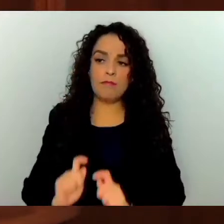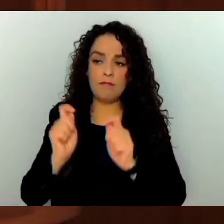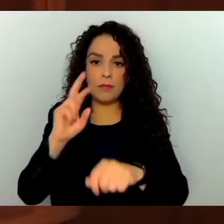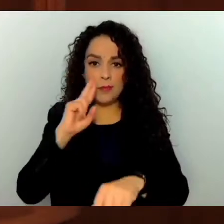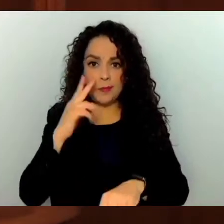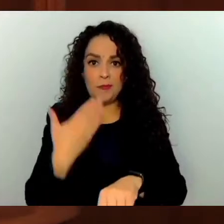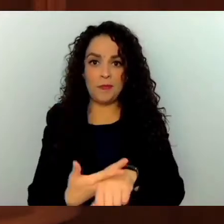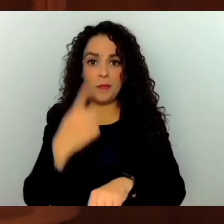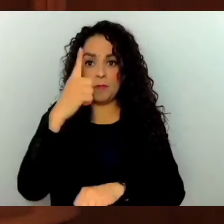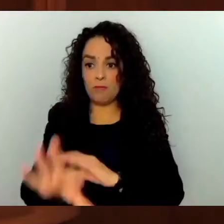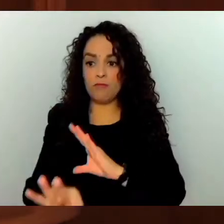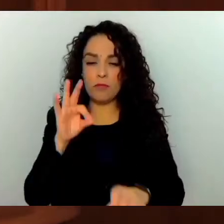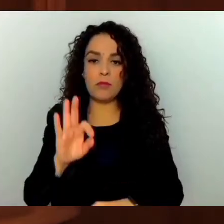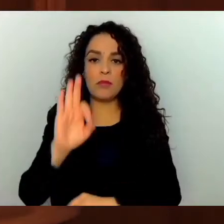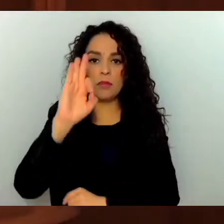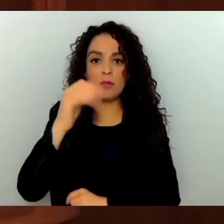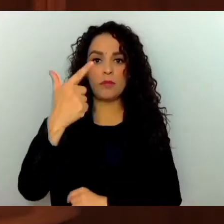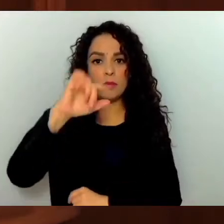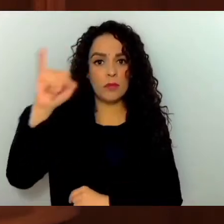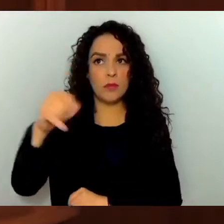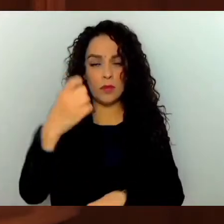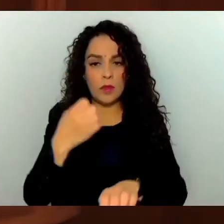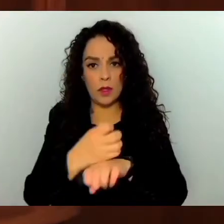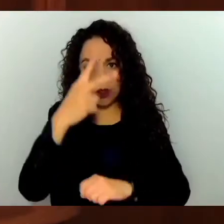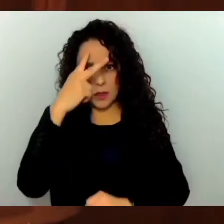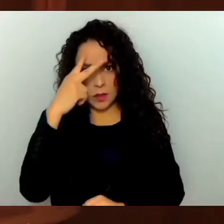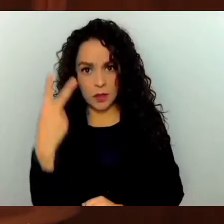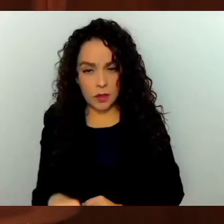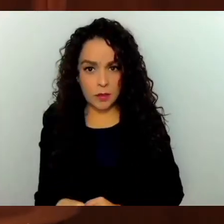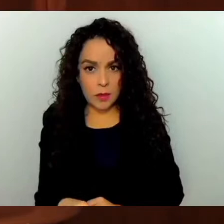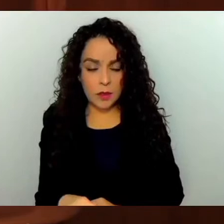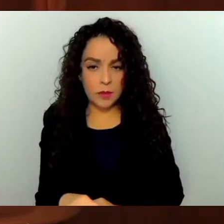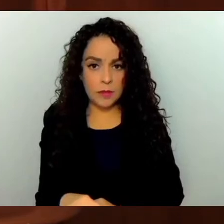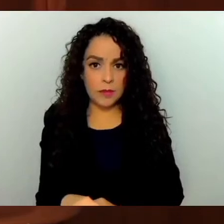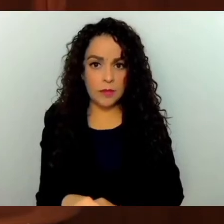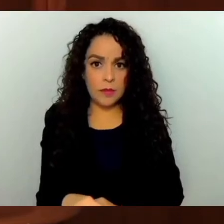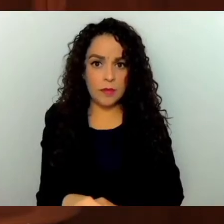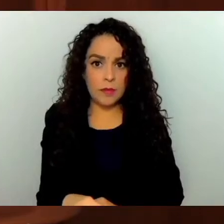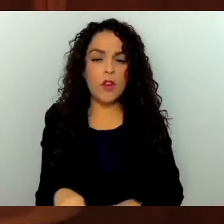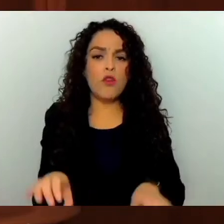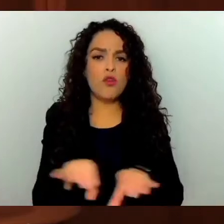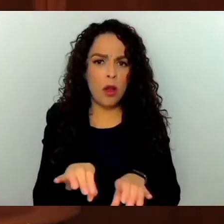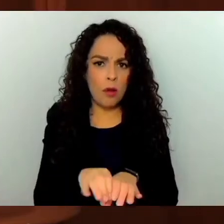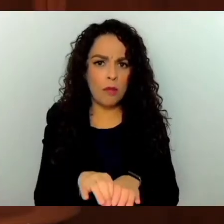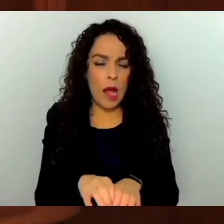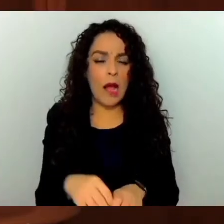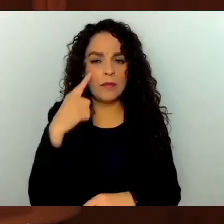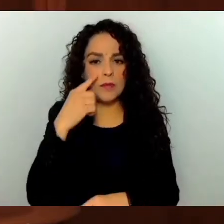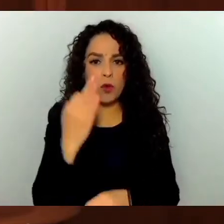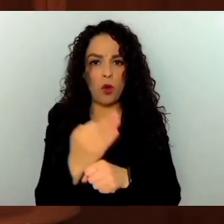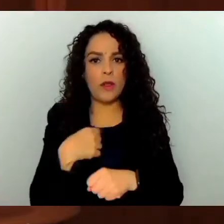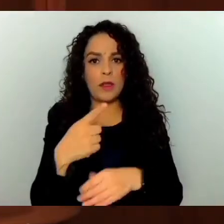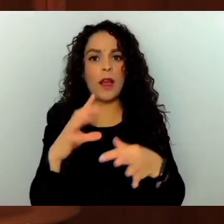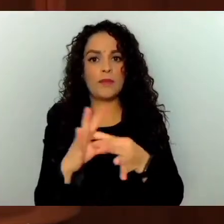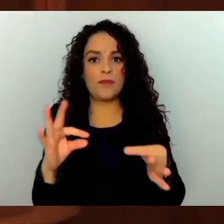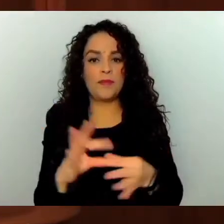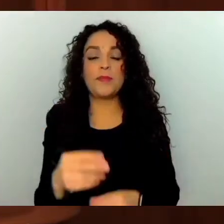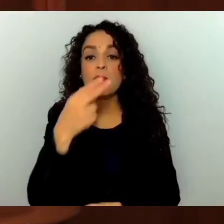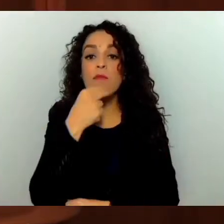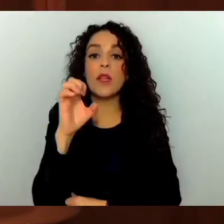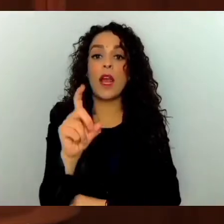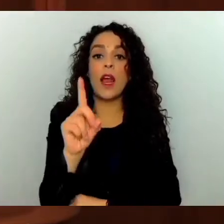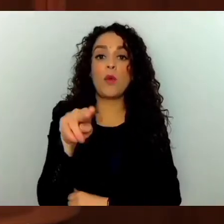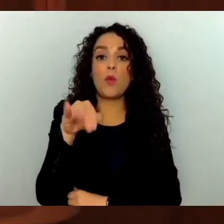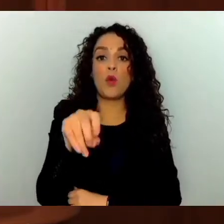del Estado de México, conforme a la integración siguiente. Edmundo Porfirio Garrido